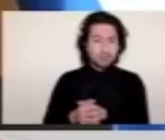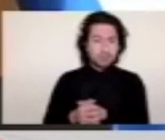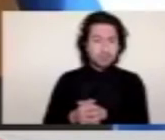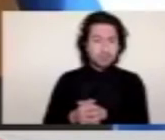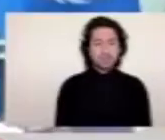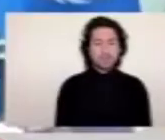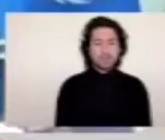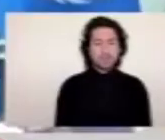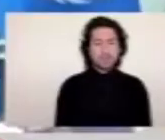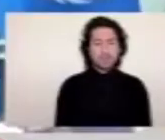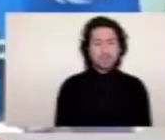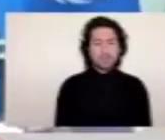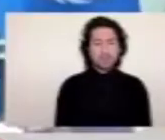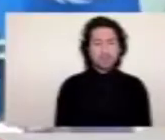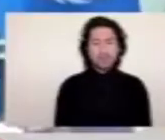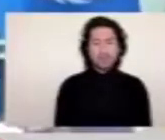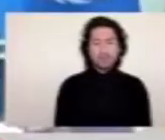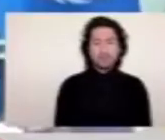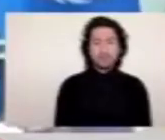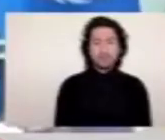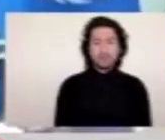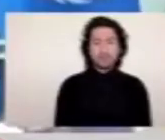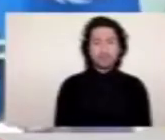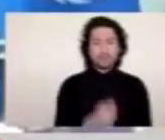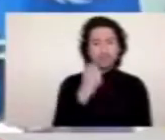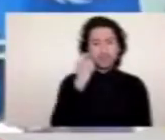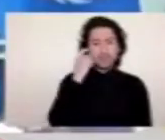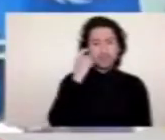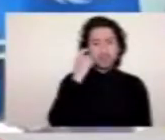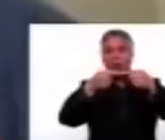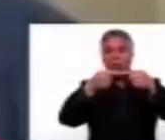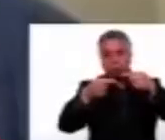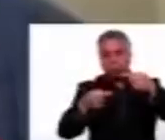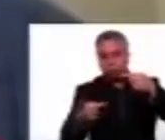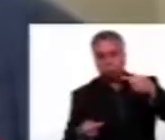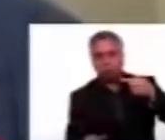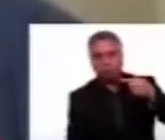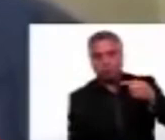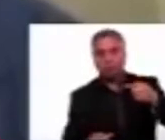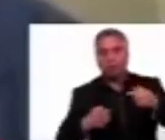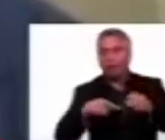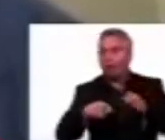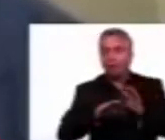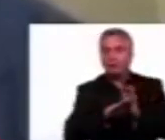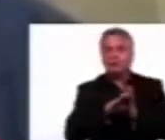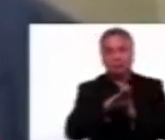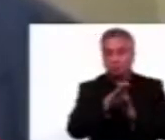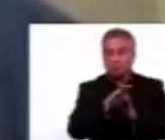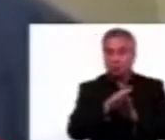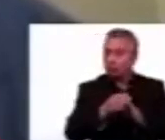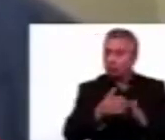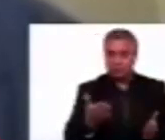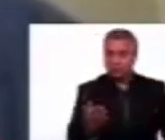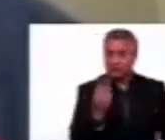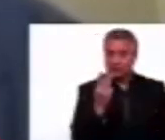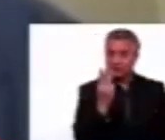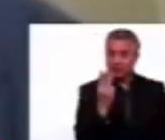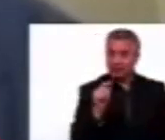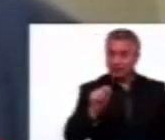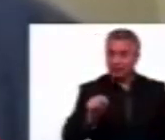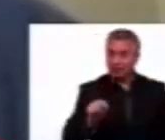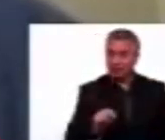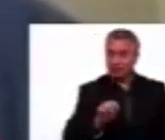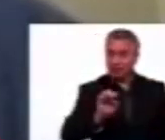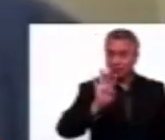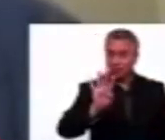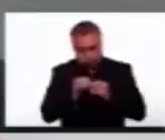órgano subsidiario de la Comisión Económica para América Latina y el Caribe, CEPAL. En la Conferencia Regional sobre Cooperación